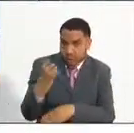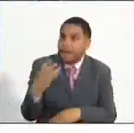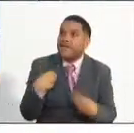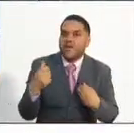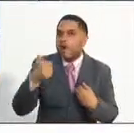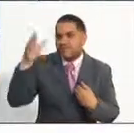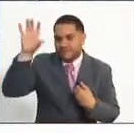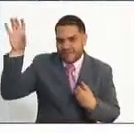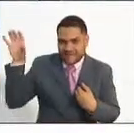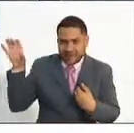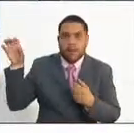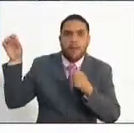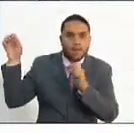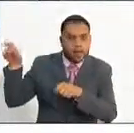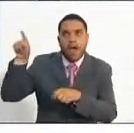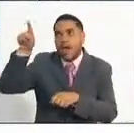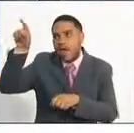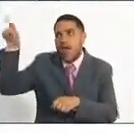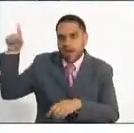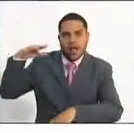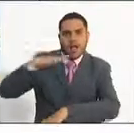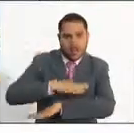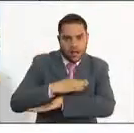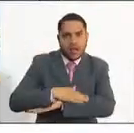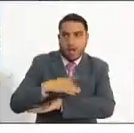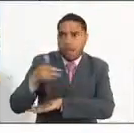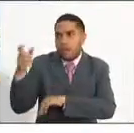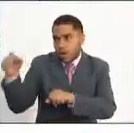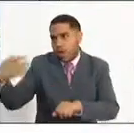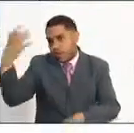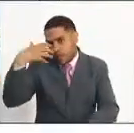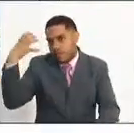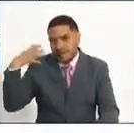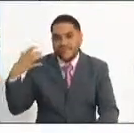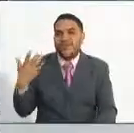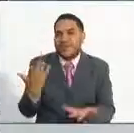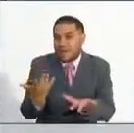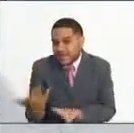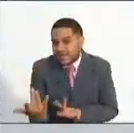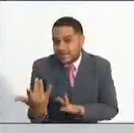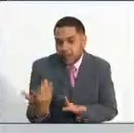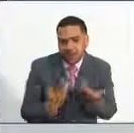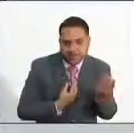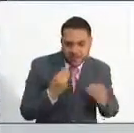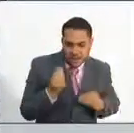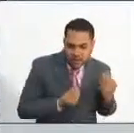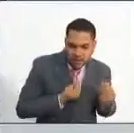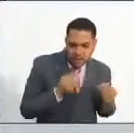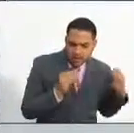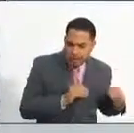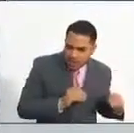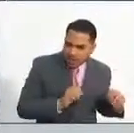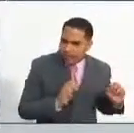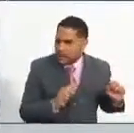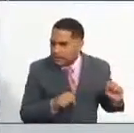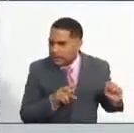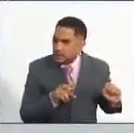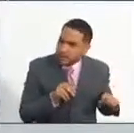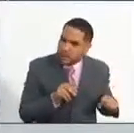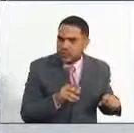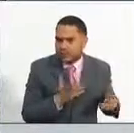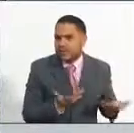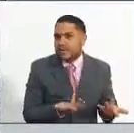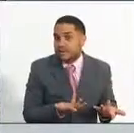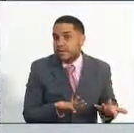presentar la prueba desde los consulados, pero como digo, está explorando la Comisión esa posibilidad y lo está trabajando y será un reto